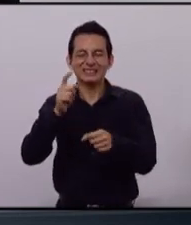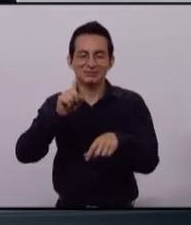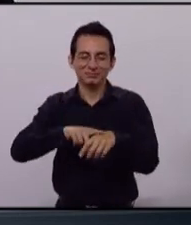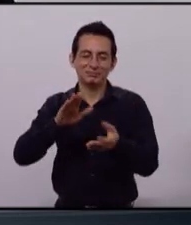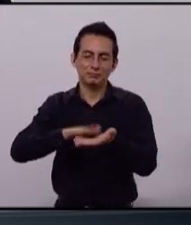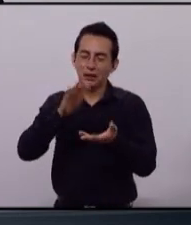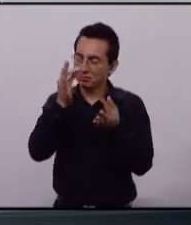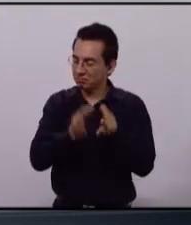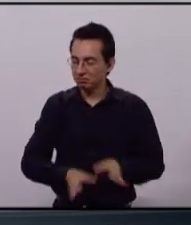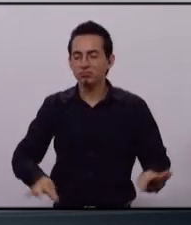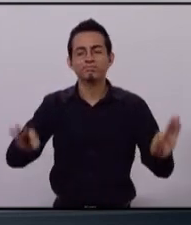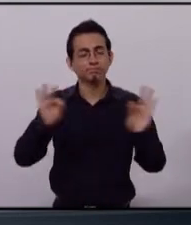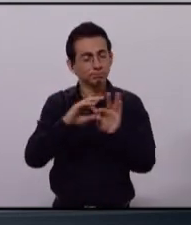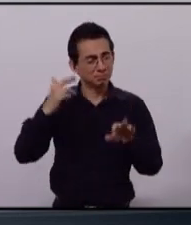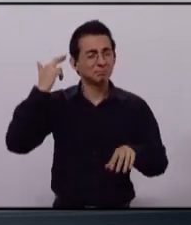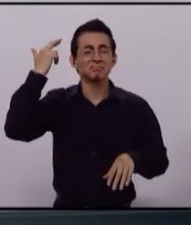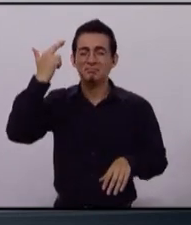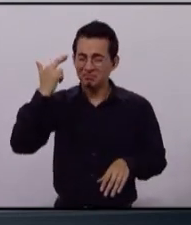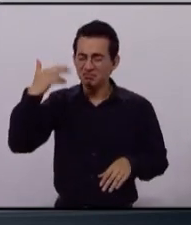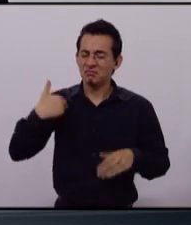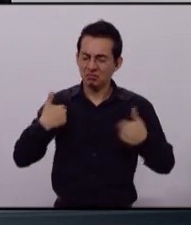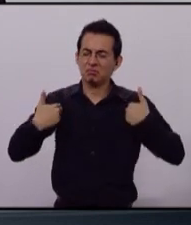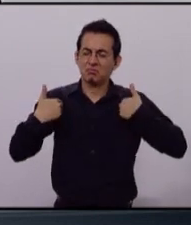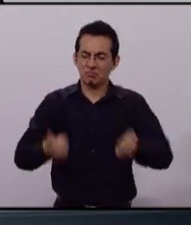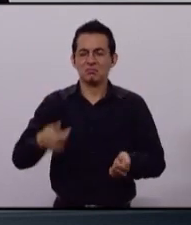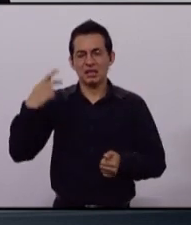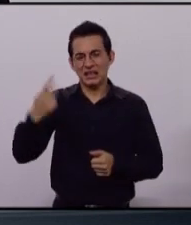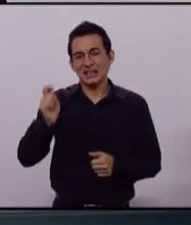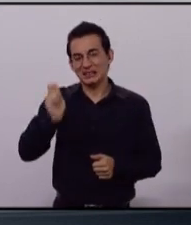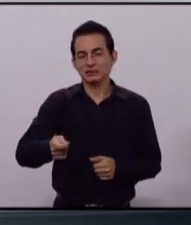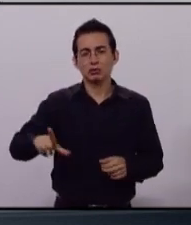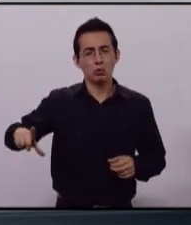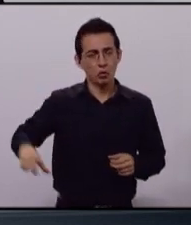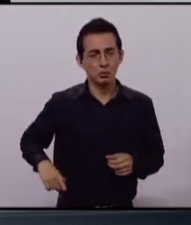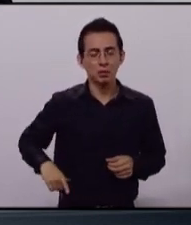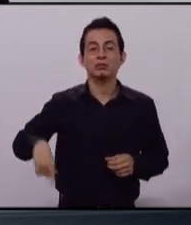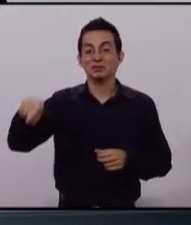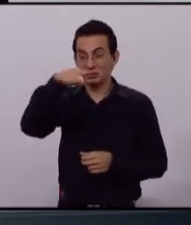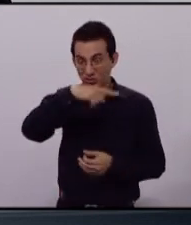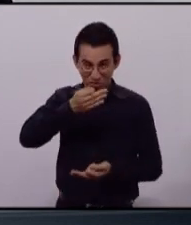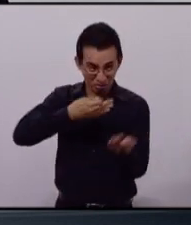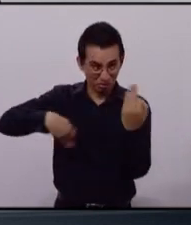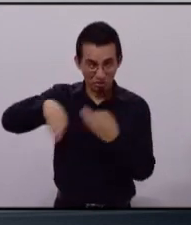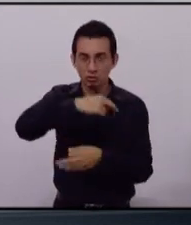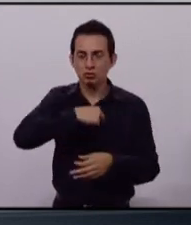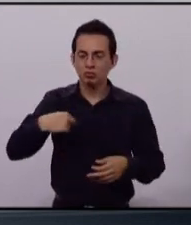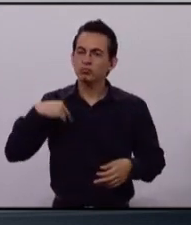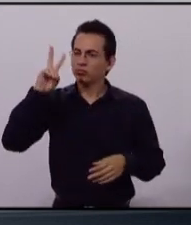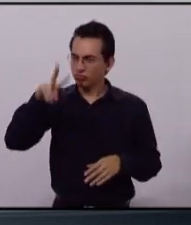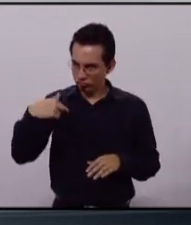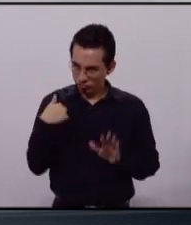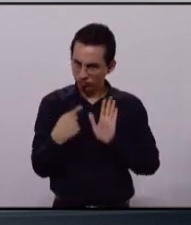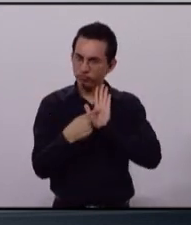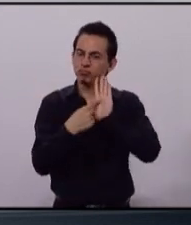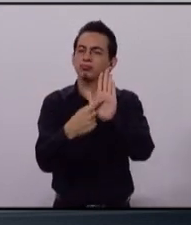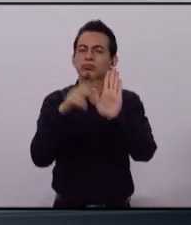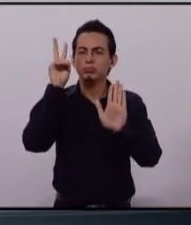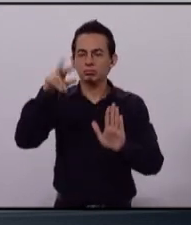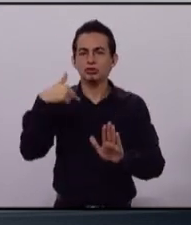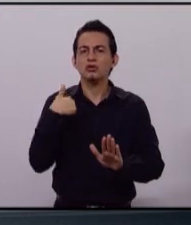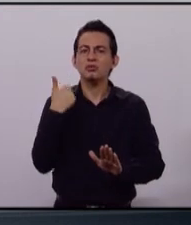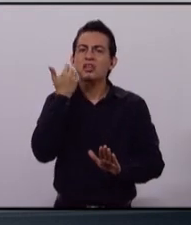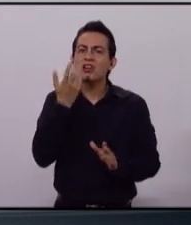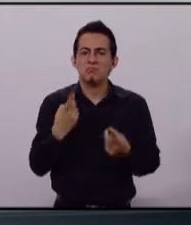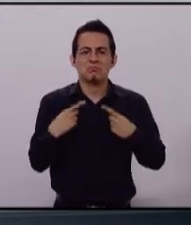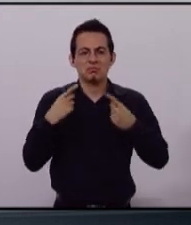y una obligación irrestricta del gobierno. Vamos a garantizar el derecho a la tranquilidad y al patrimonio